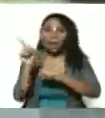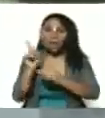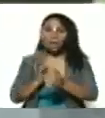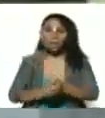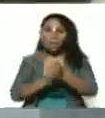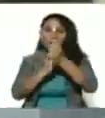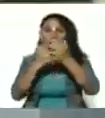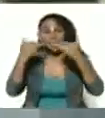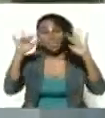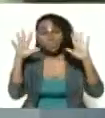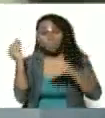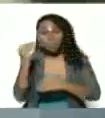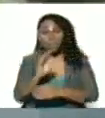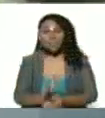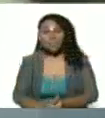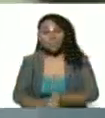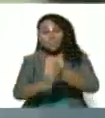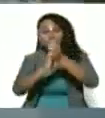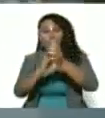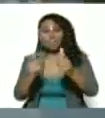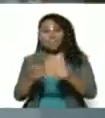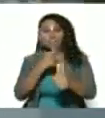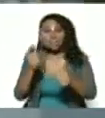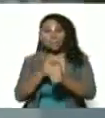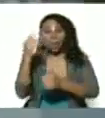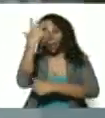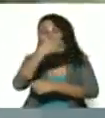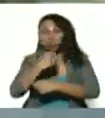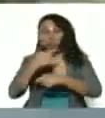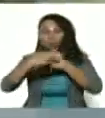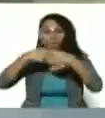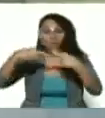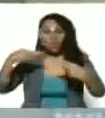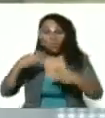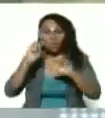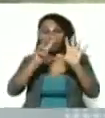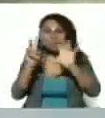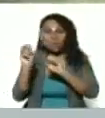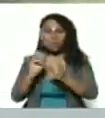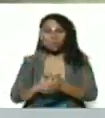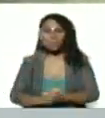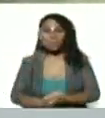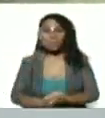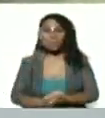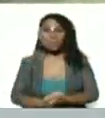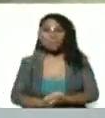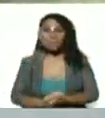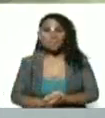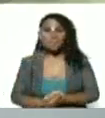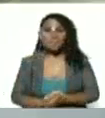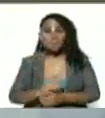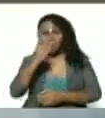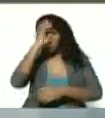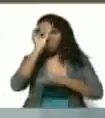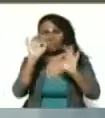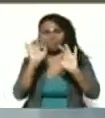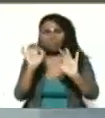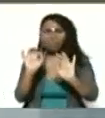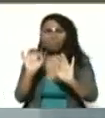quizás más destacado entre la juventud revolucionaria de los 70. Sin lugar a dudas,